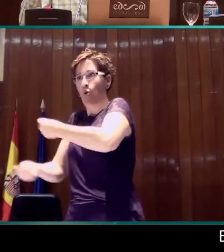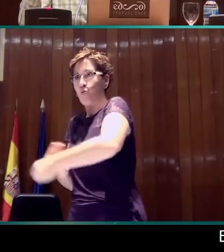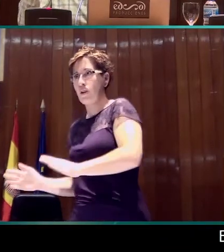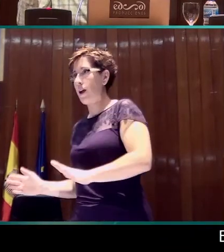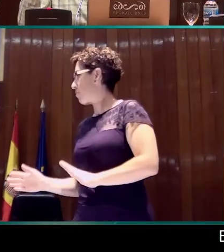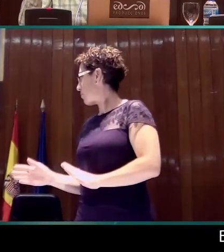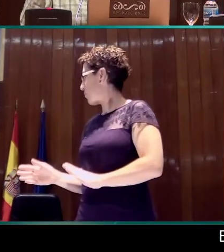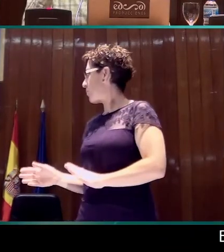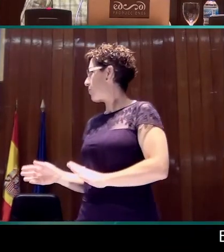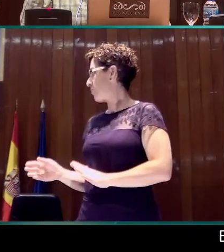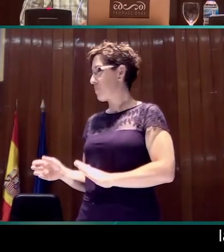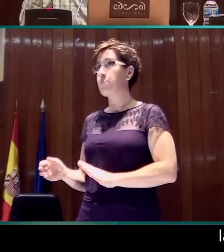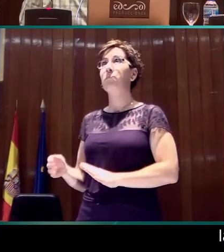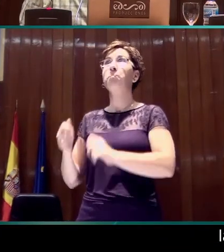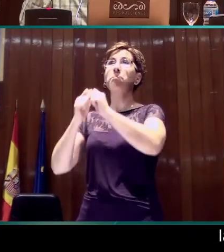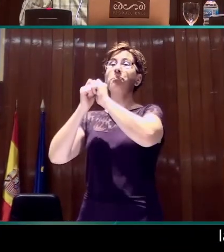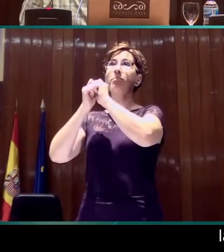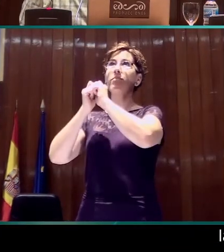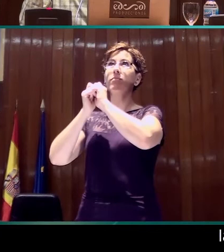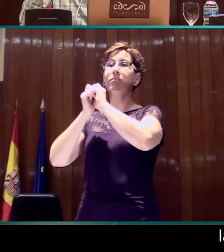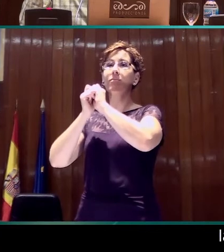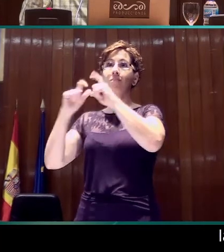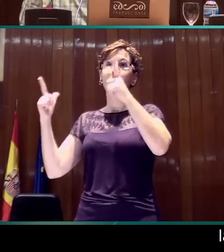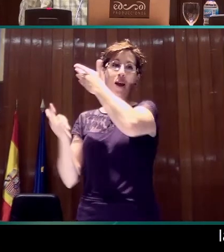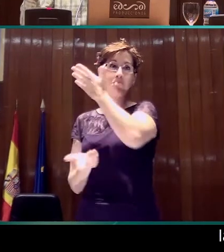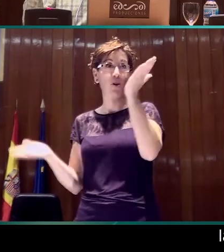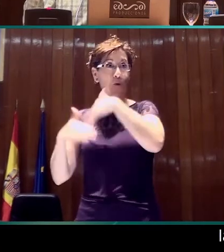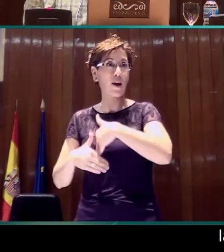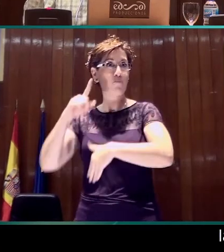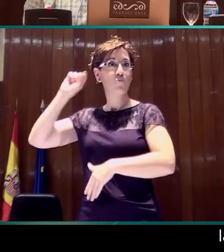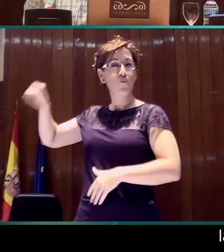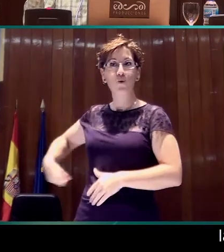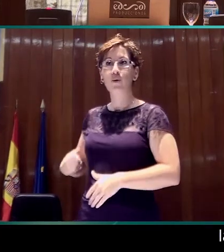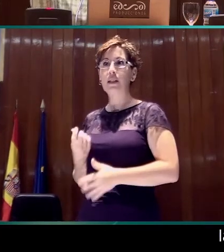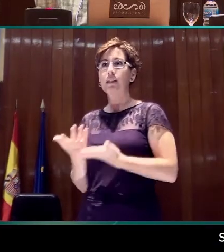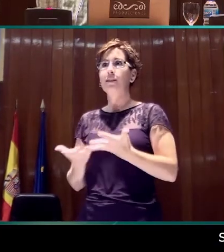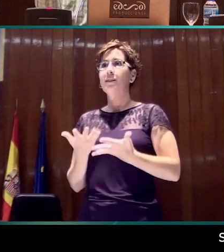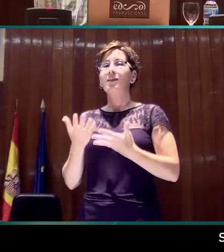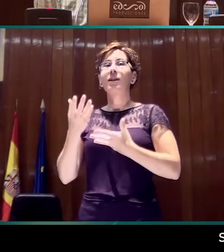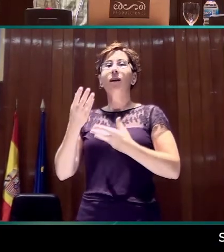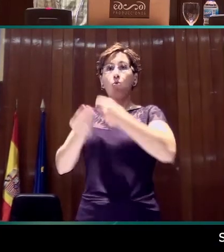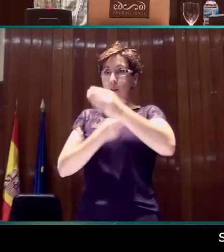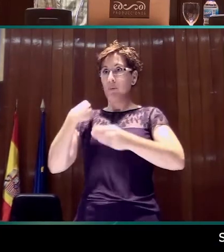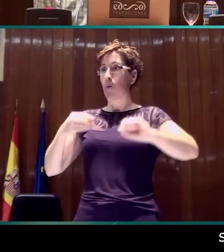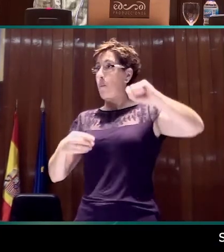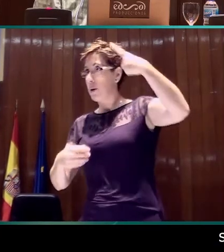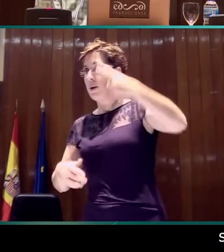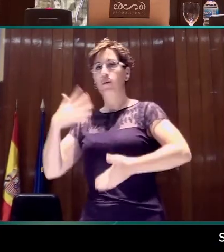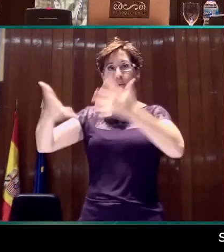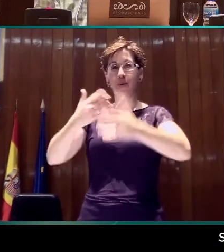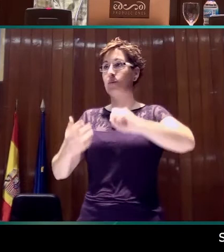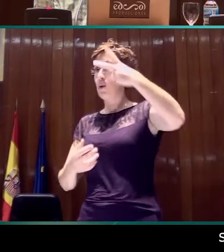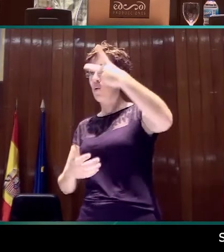con otra de las imágenes que no tenemos aquí, lo va haciendo utilizando la misma mano